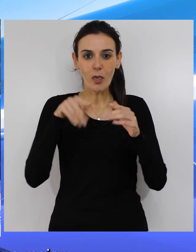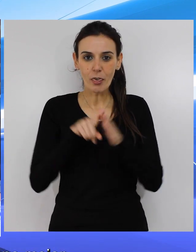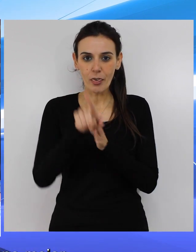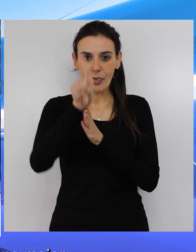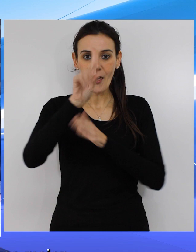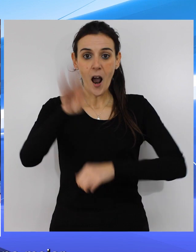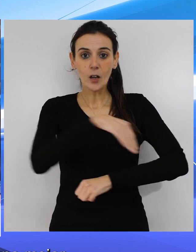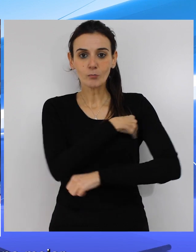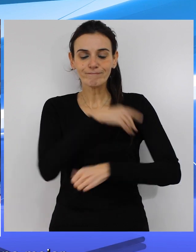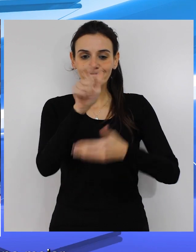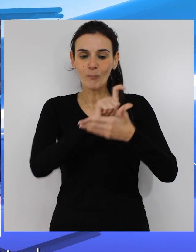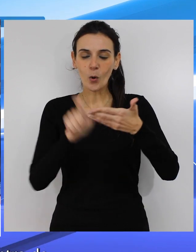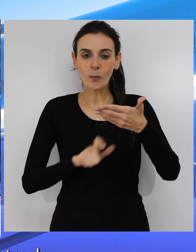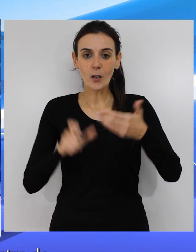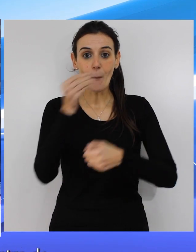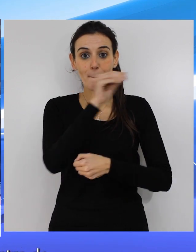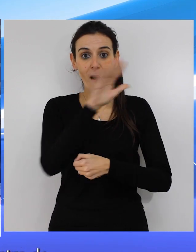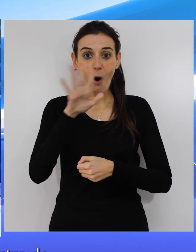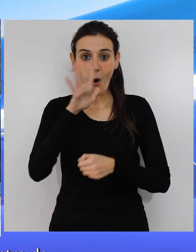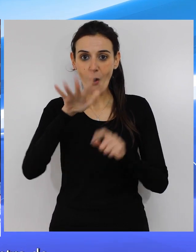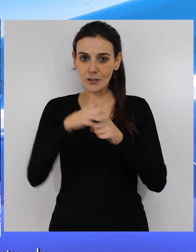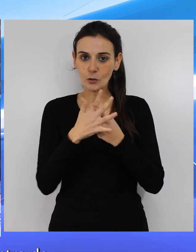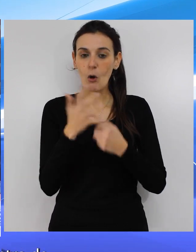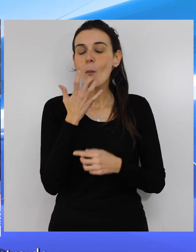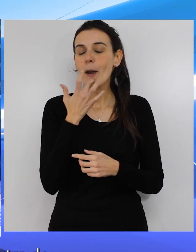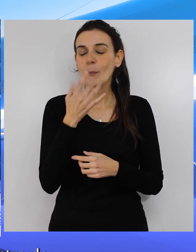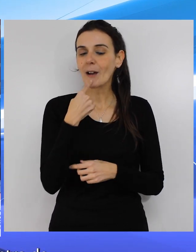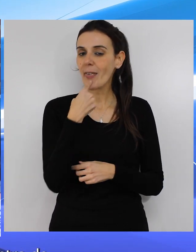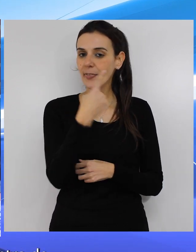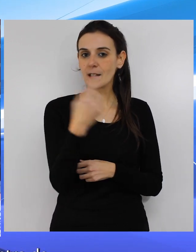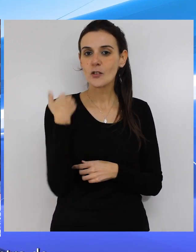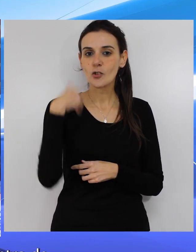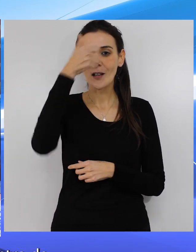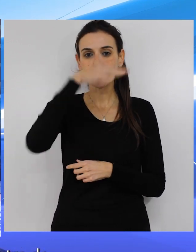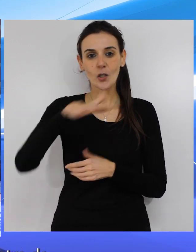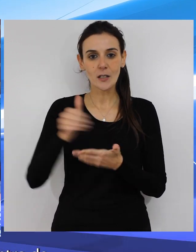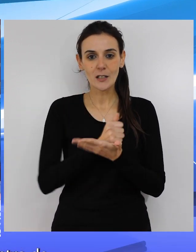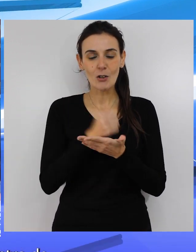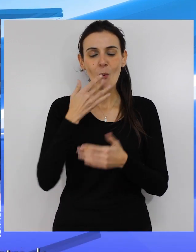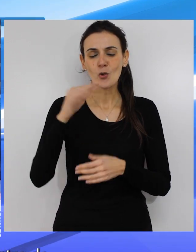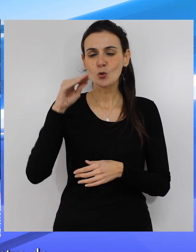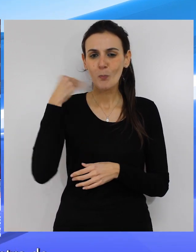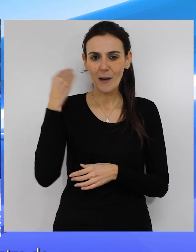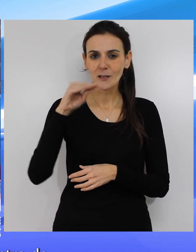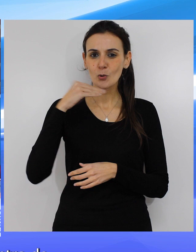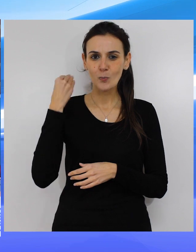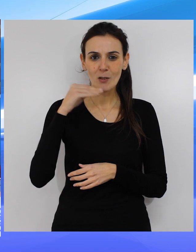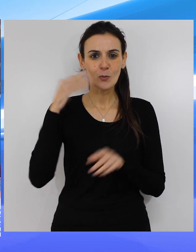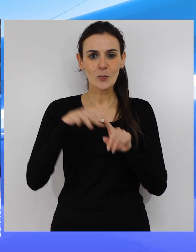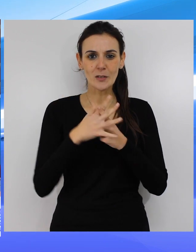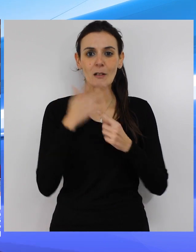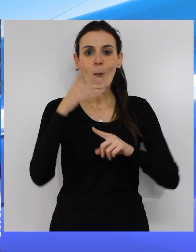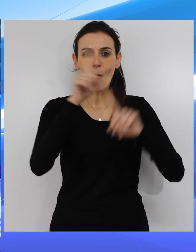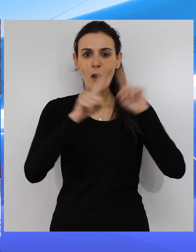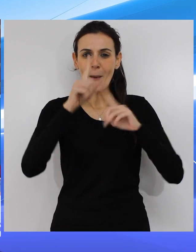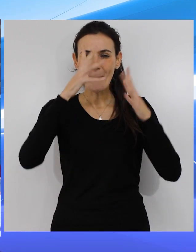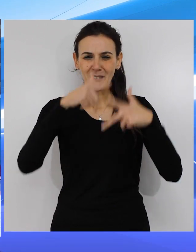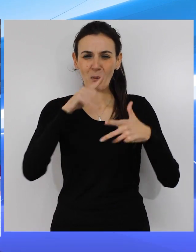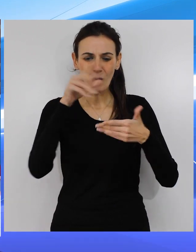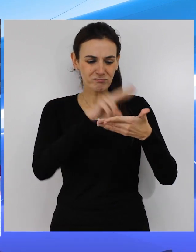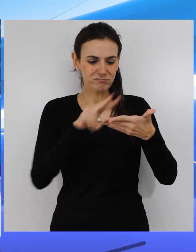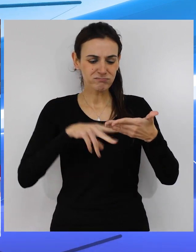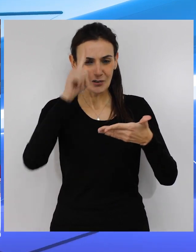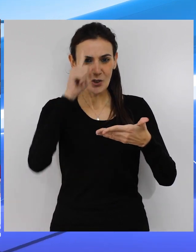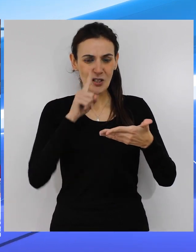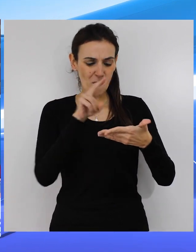rendimiento académico, un mejor vocabulario. El ejemplo que han puesto ahí dentro de que hay niños y niñas que suspenden un problema de matemática y no porque no